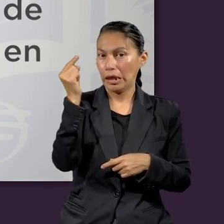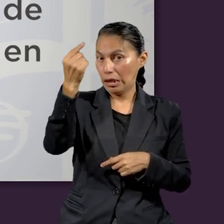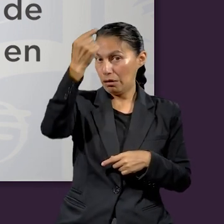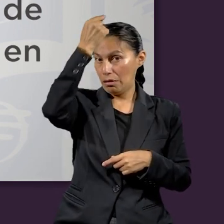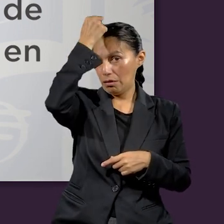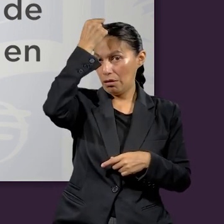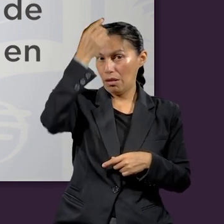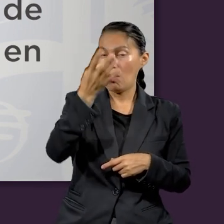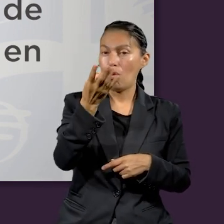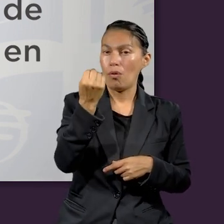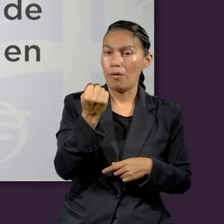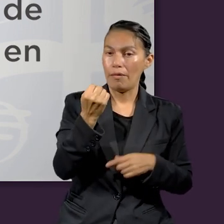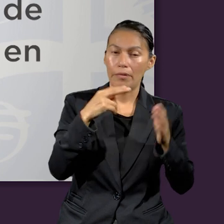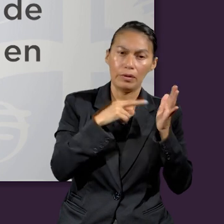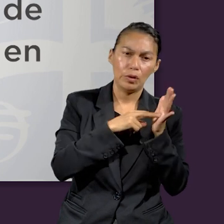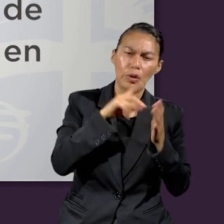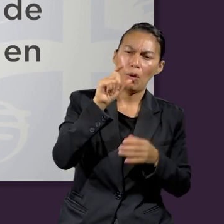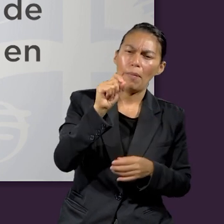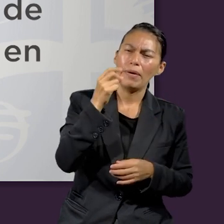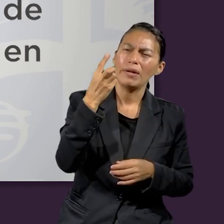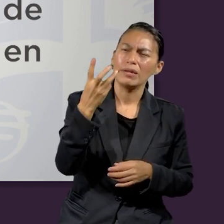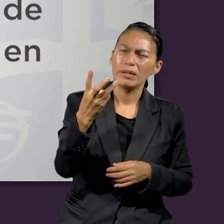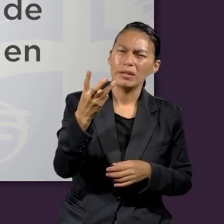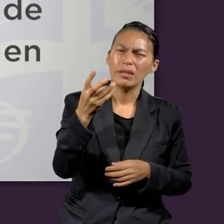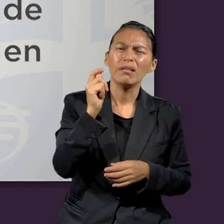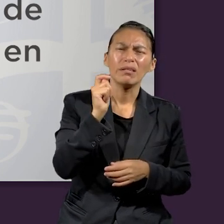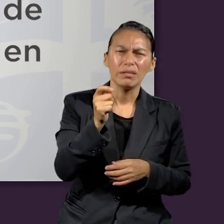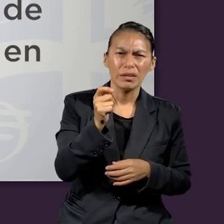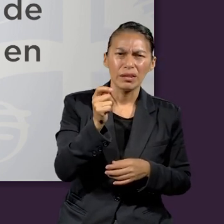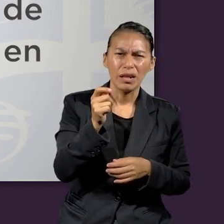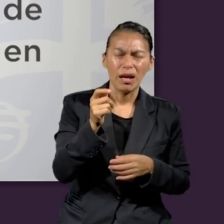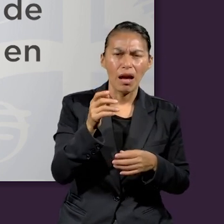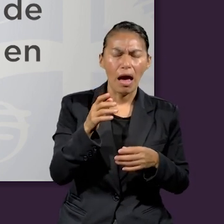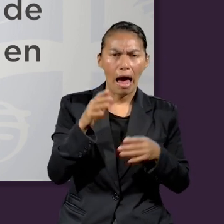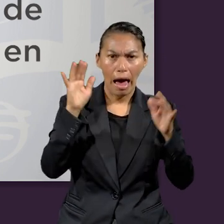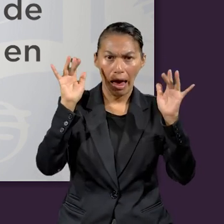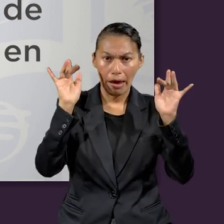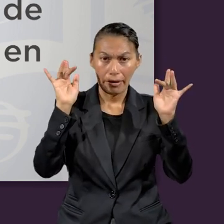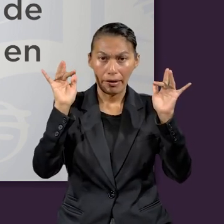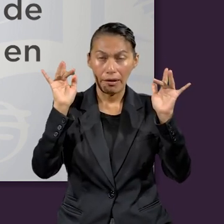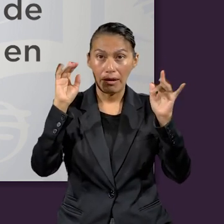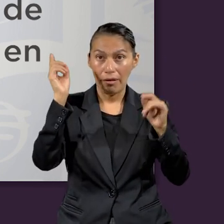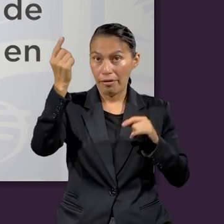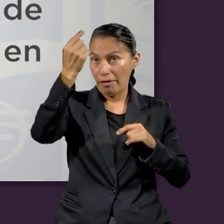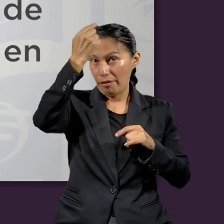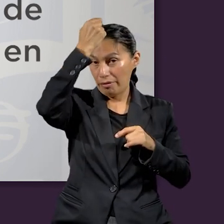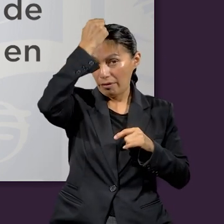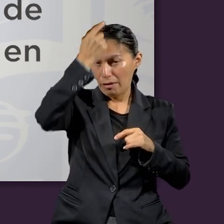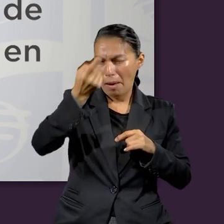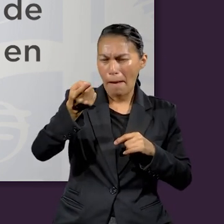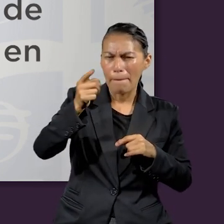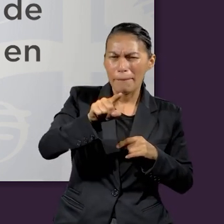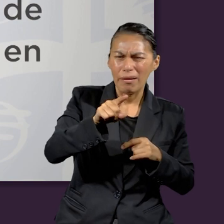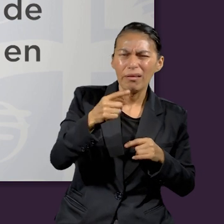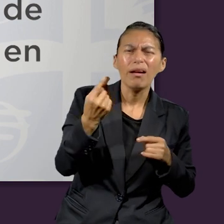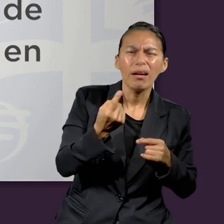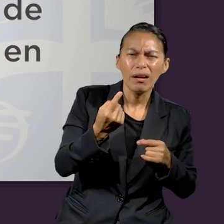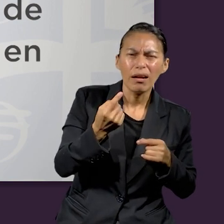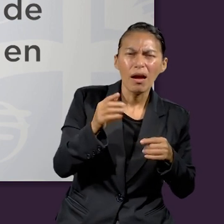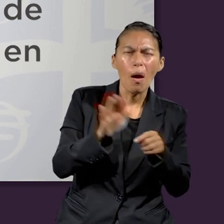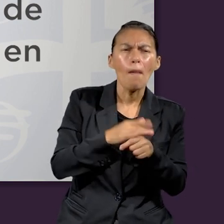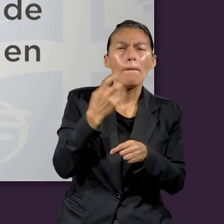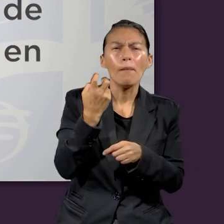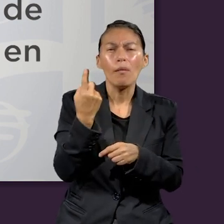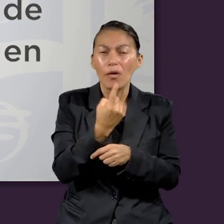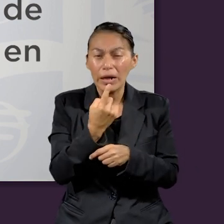dice así la pregunta, Daniel 9.23, ¿qué instrucción específica da el ángel a